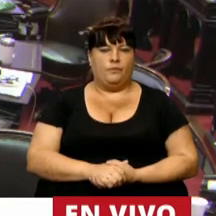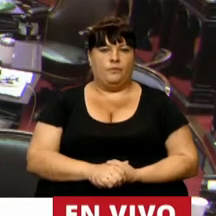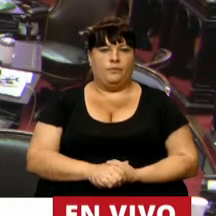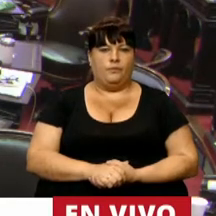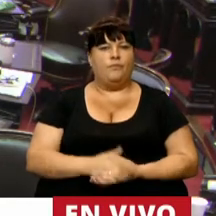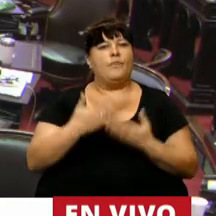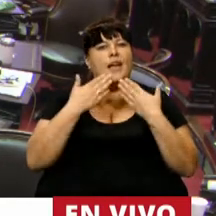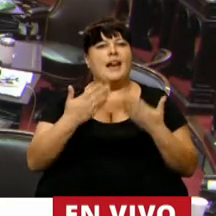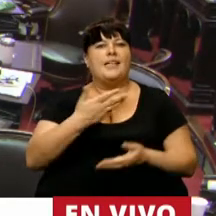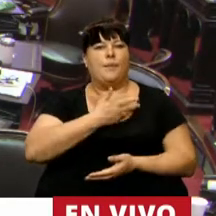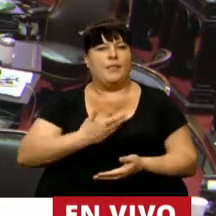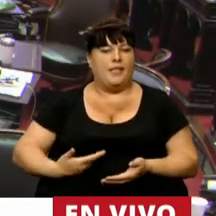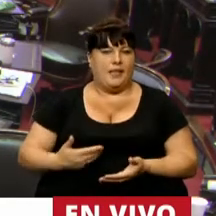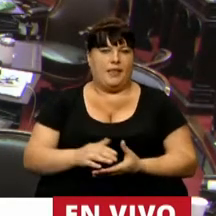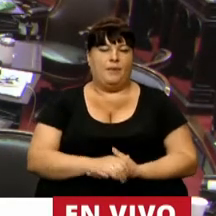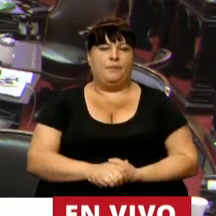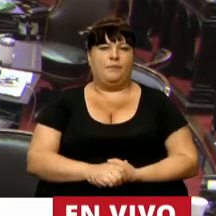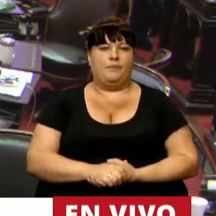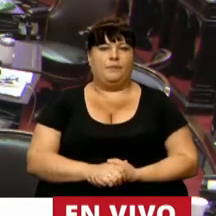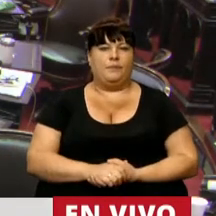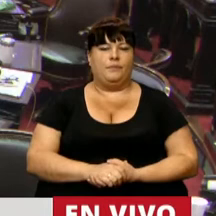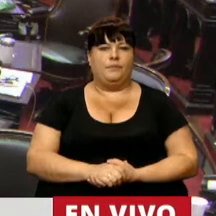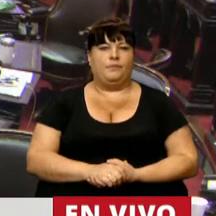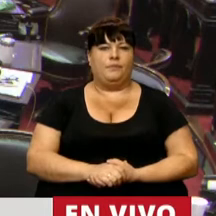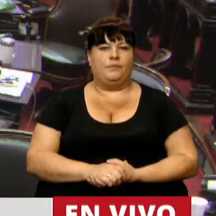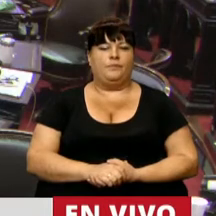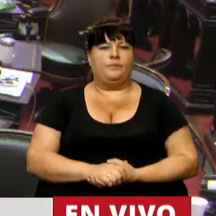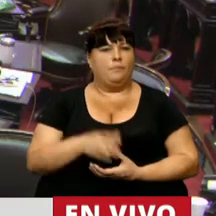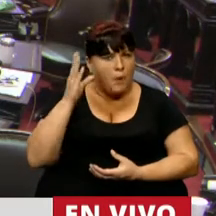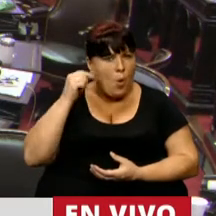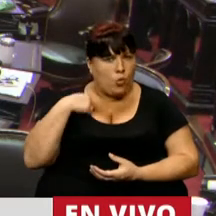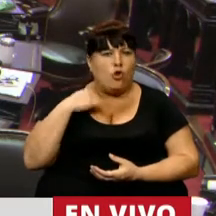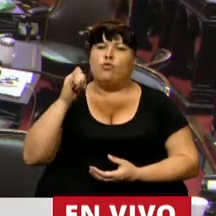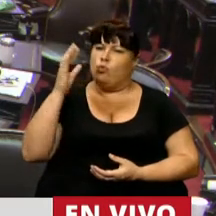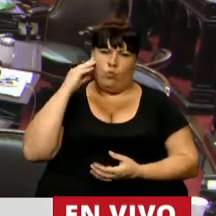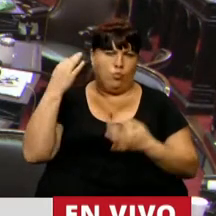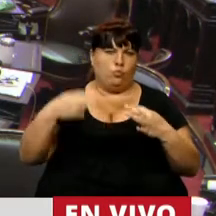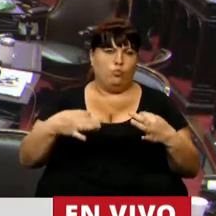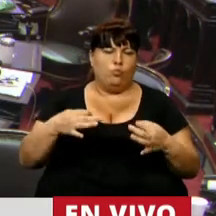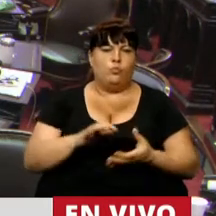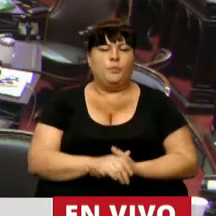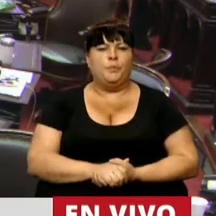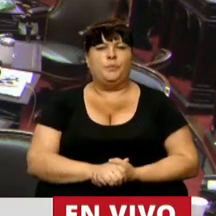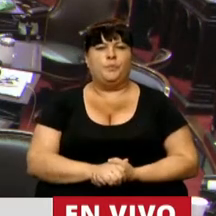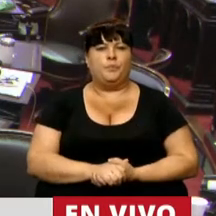Gracias, Presidente. ¿Se escucha? Se escucha perfecto, Diputado.